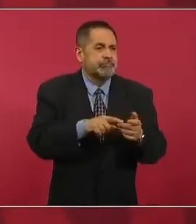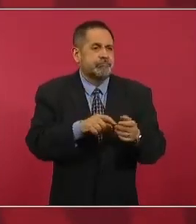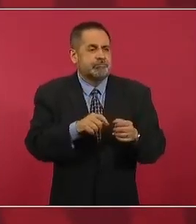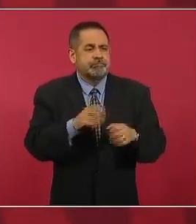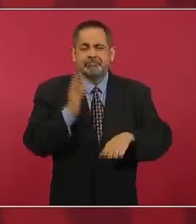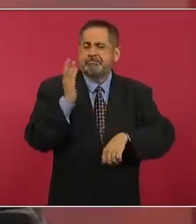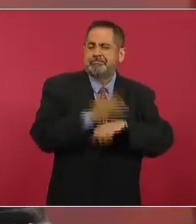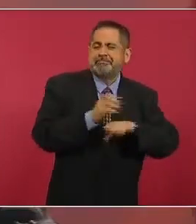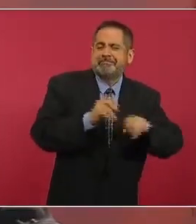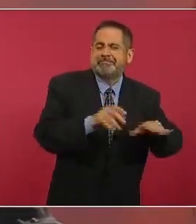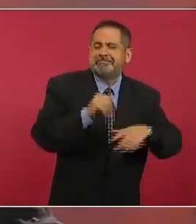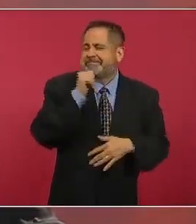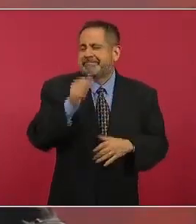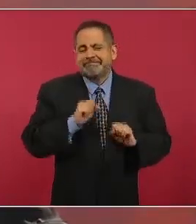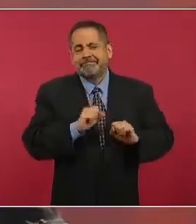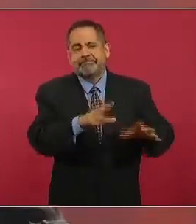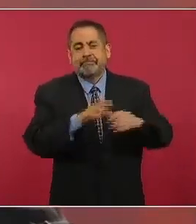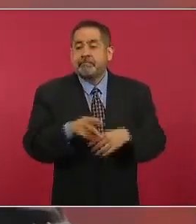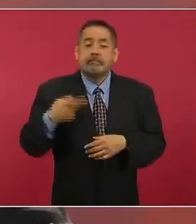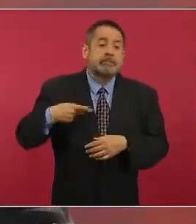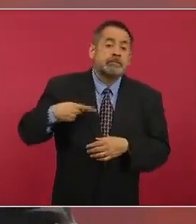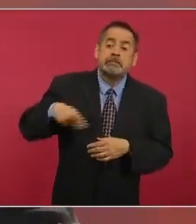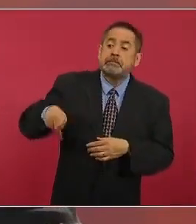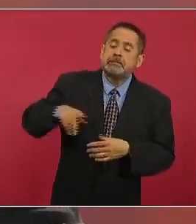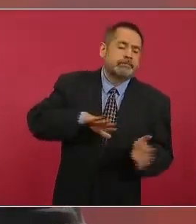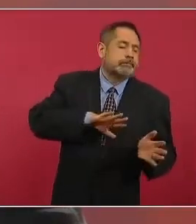impunidad y al abandono del pueblo.